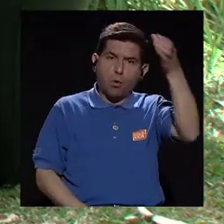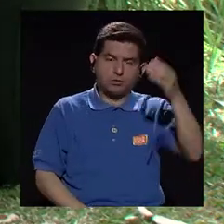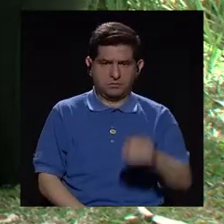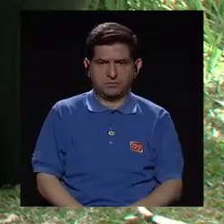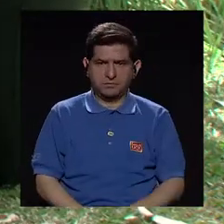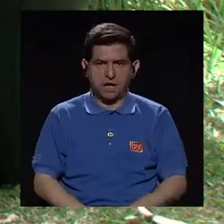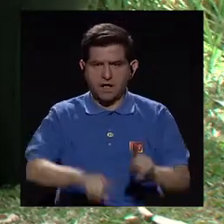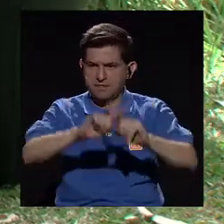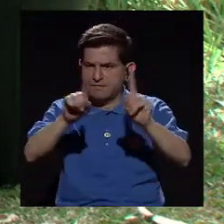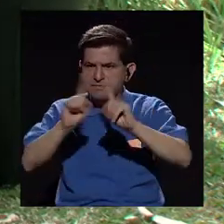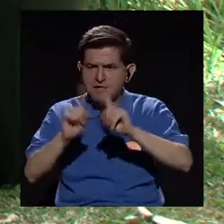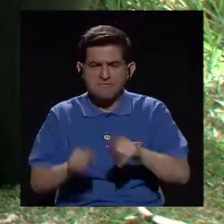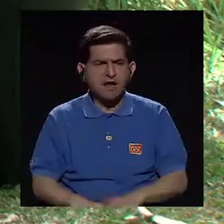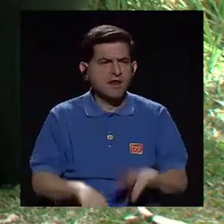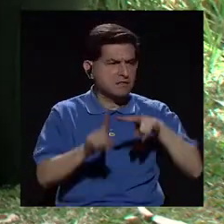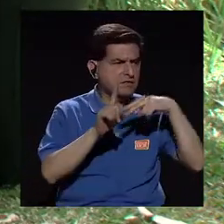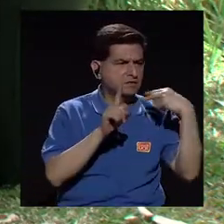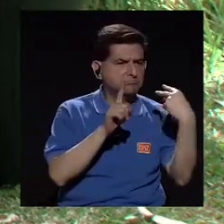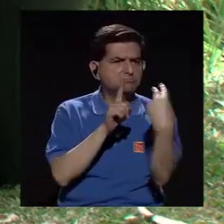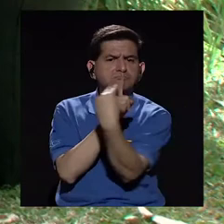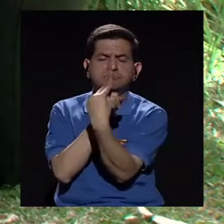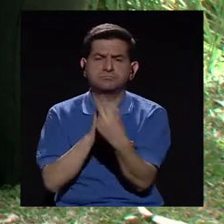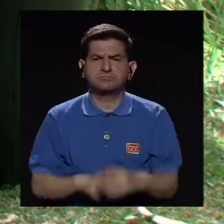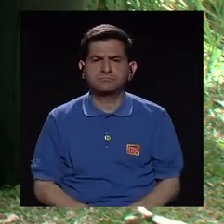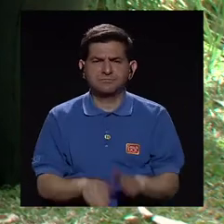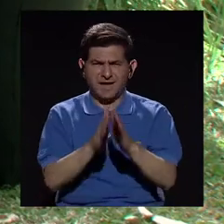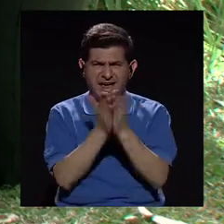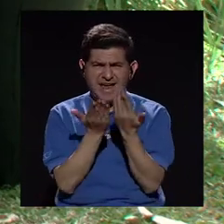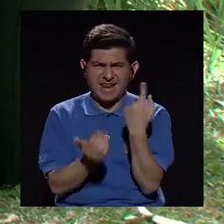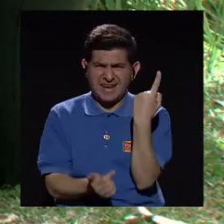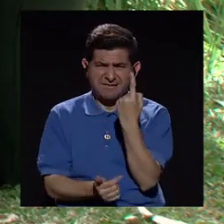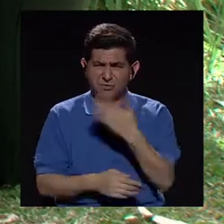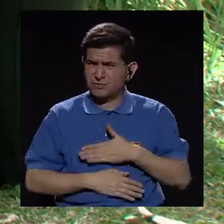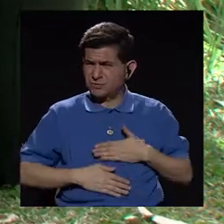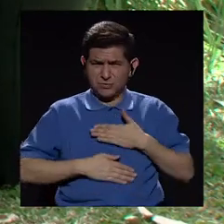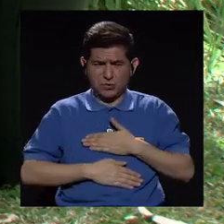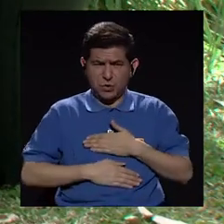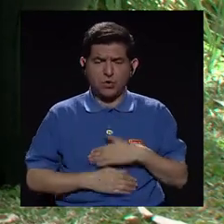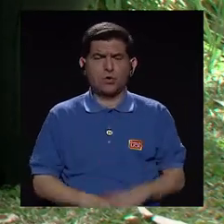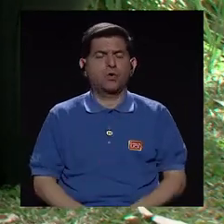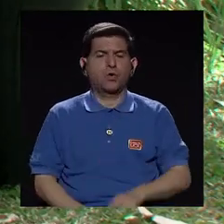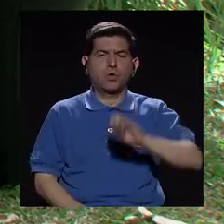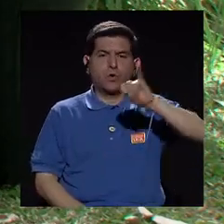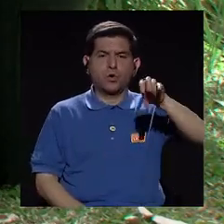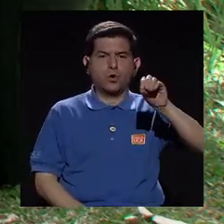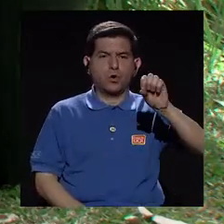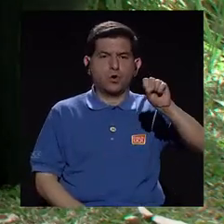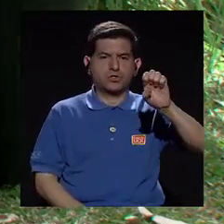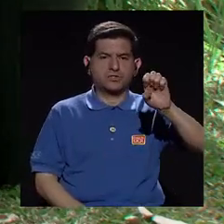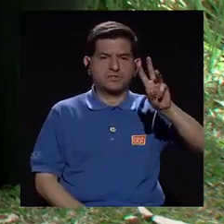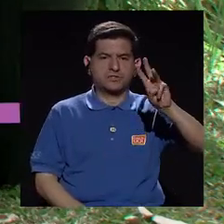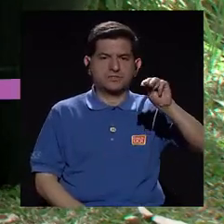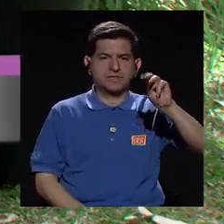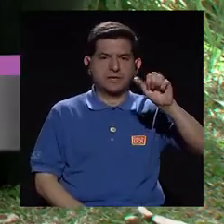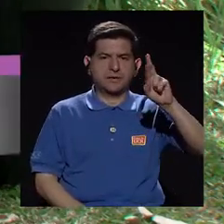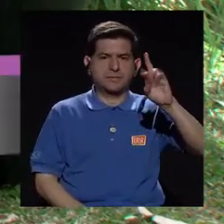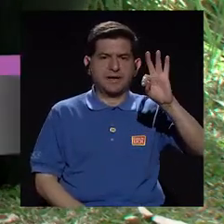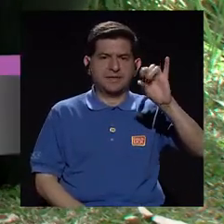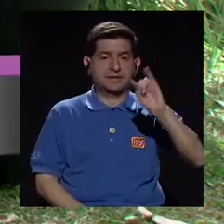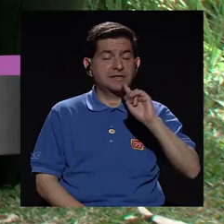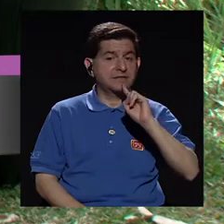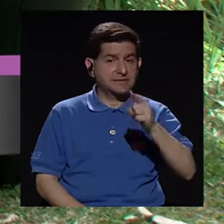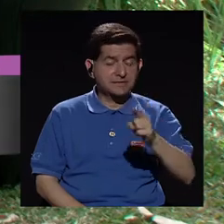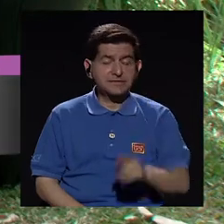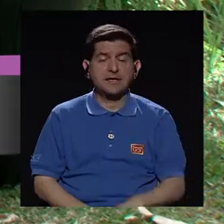culturas, me encuentro a diferentes puntos de vista. El libro no es solamente placer. José Martí decía claramente, leer es